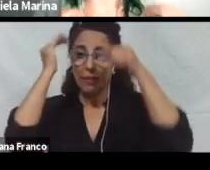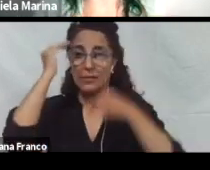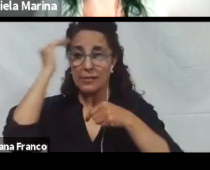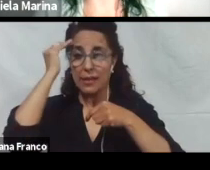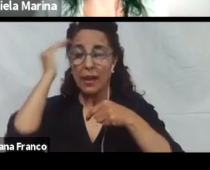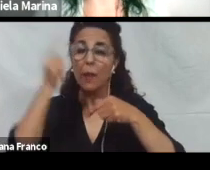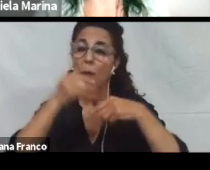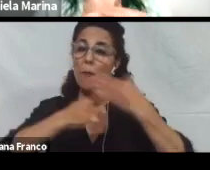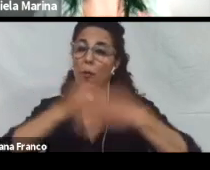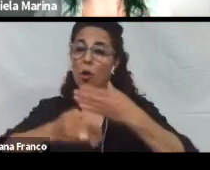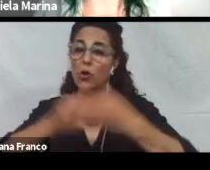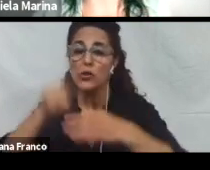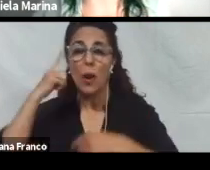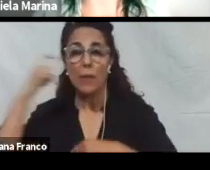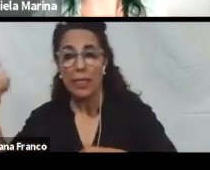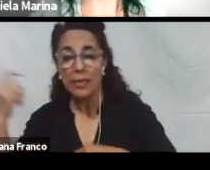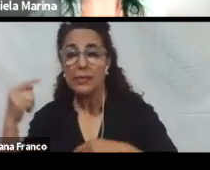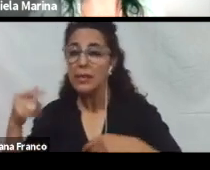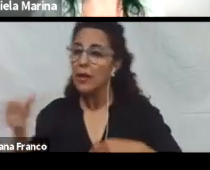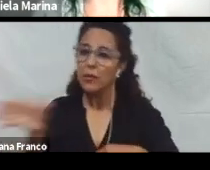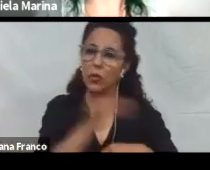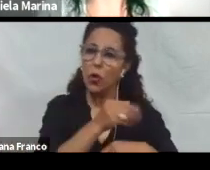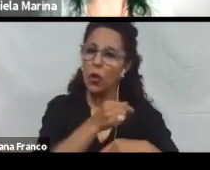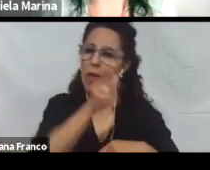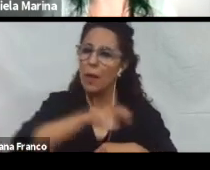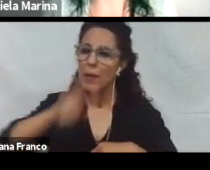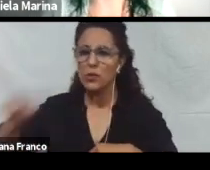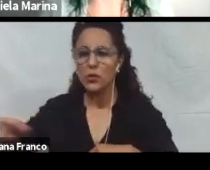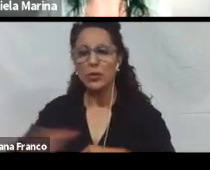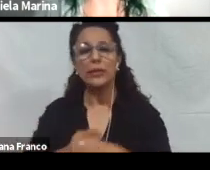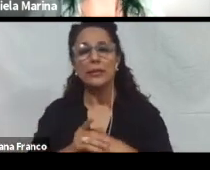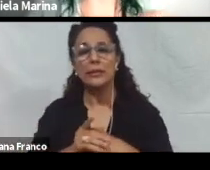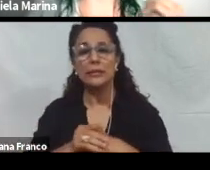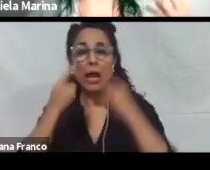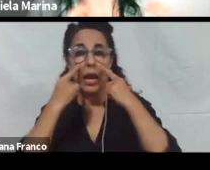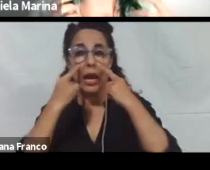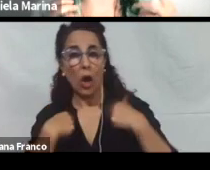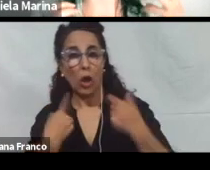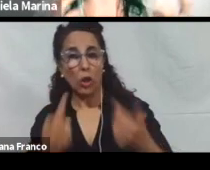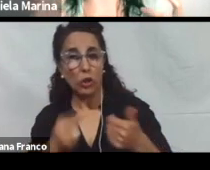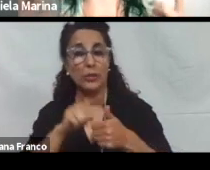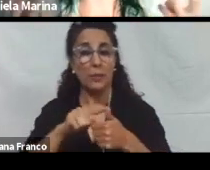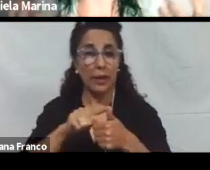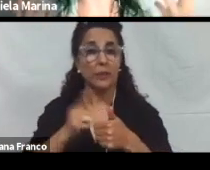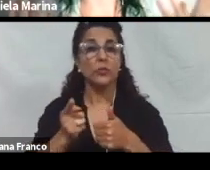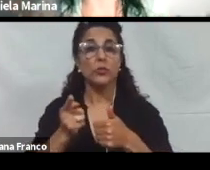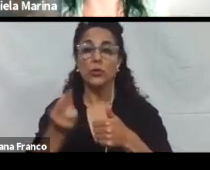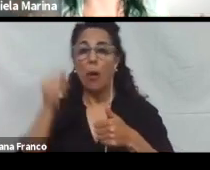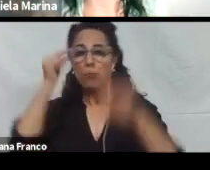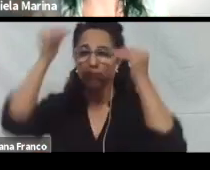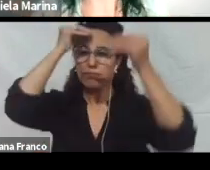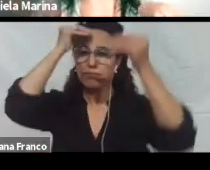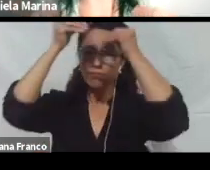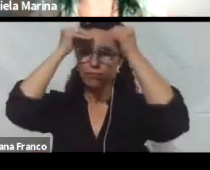el proceso de aprendizaje de todas las personas. Por ejemplo, las redes de reconocimiento son las que nos ayudan a percibir la información que nos